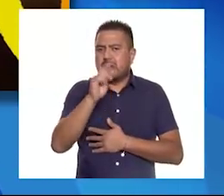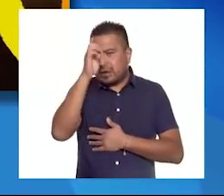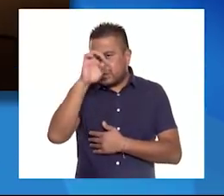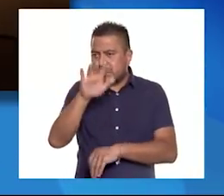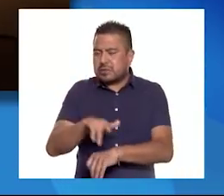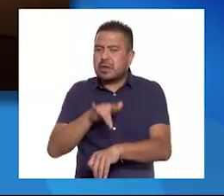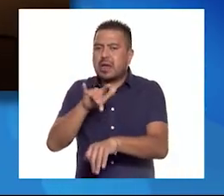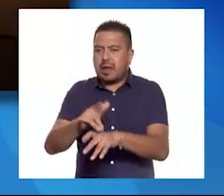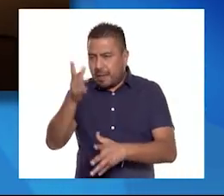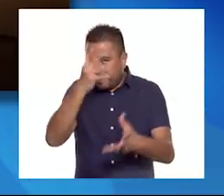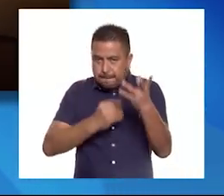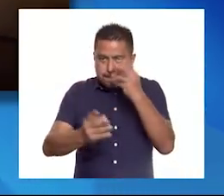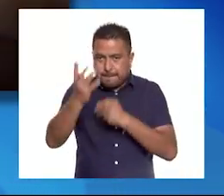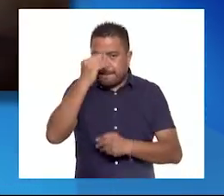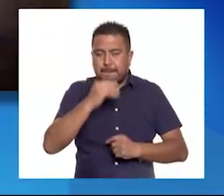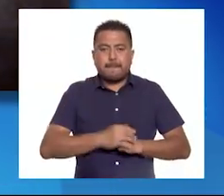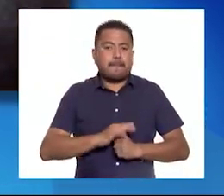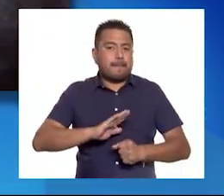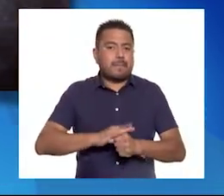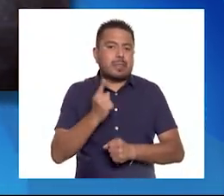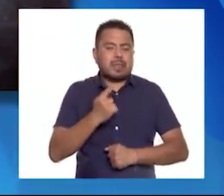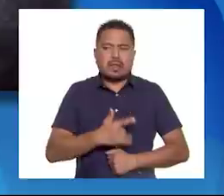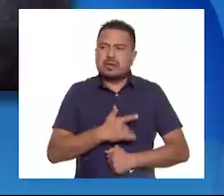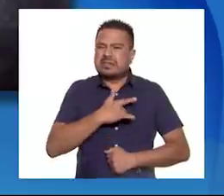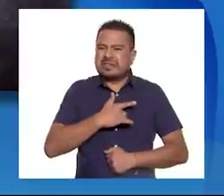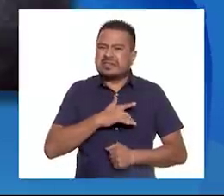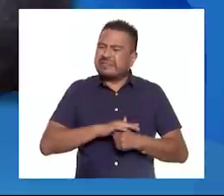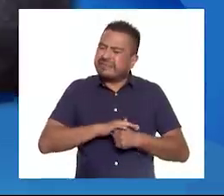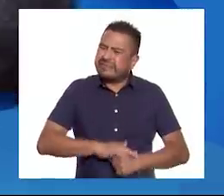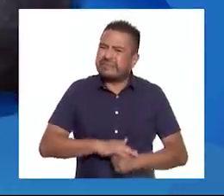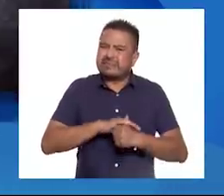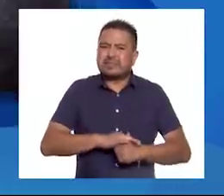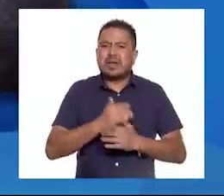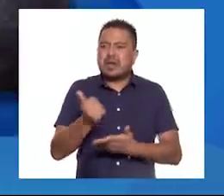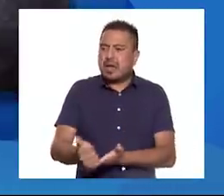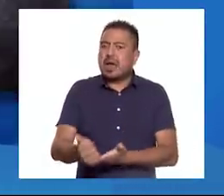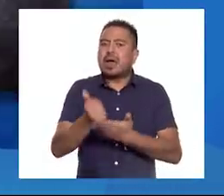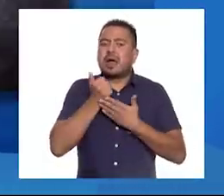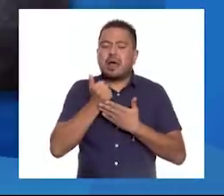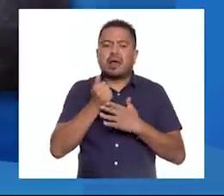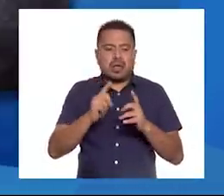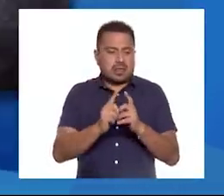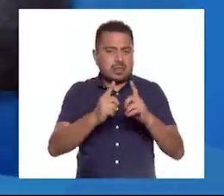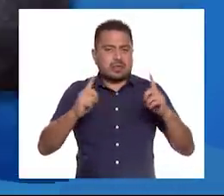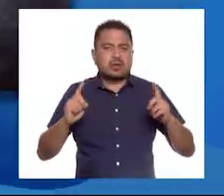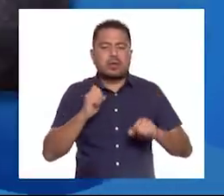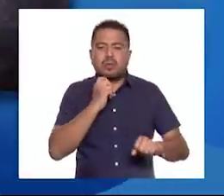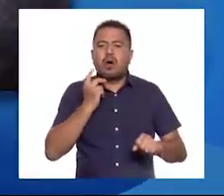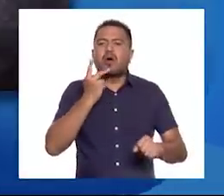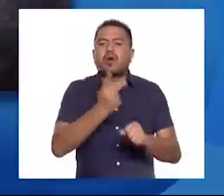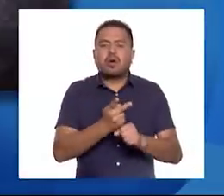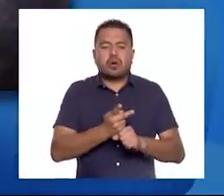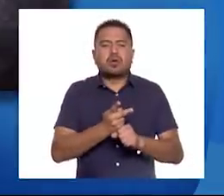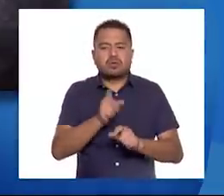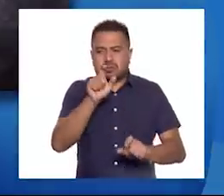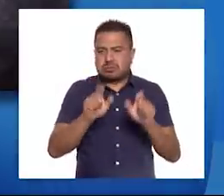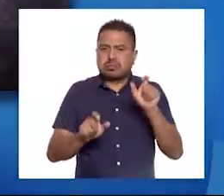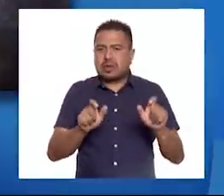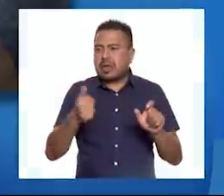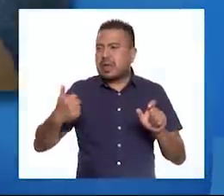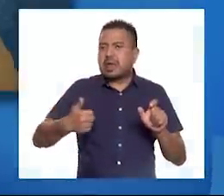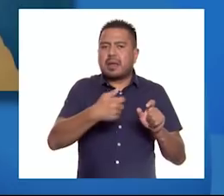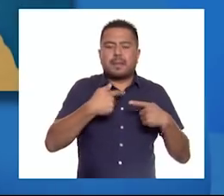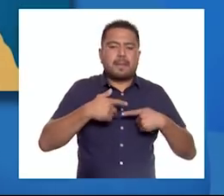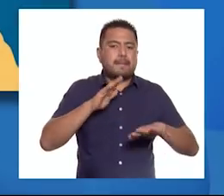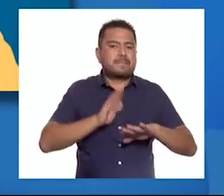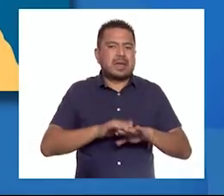experiencia de aprendizaje. Porque sentirnos frustrados nos ayuda a desarrollar la voluntad y el carácter. A ser